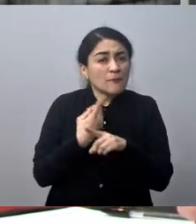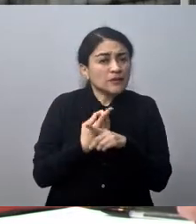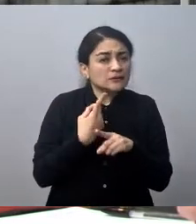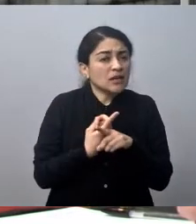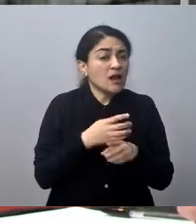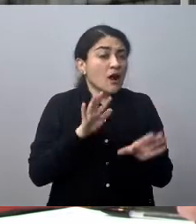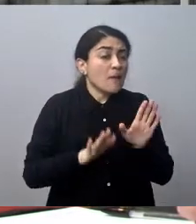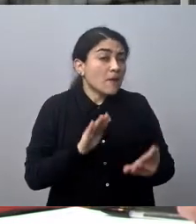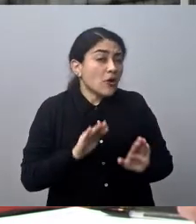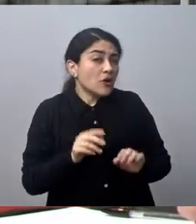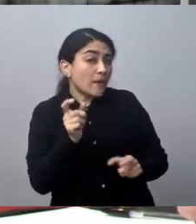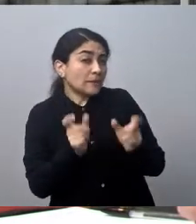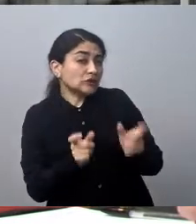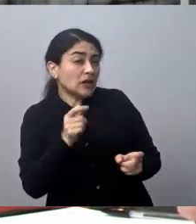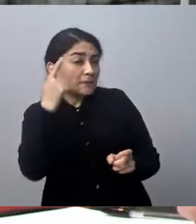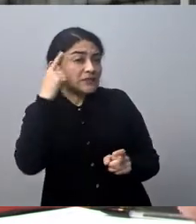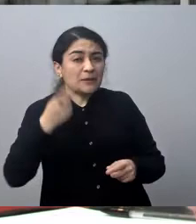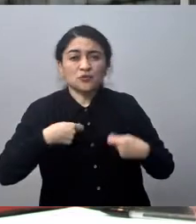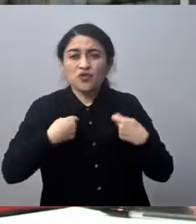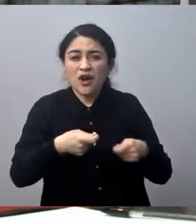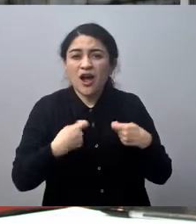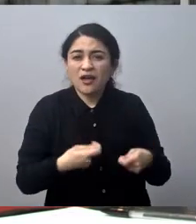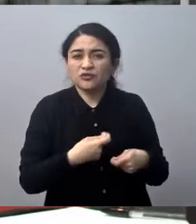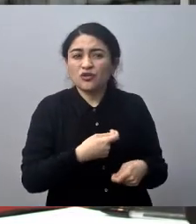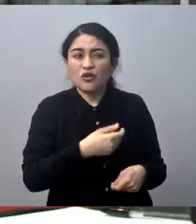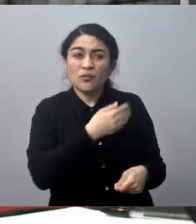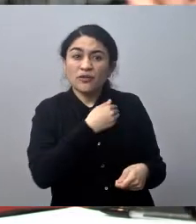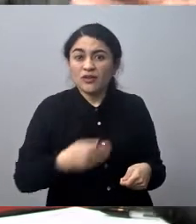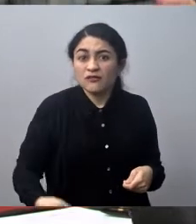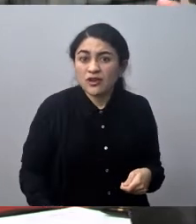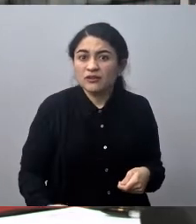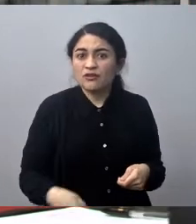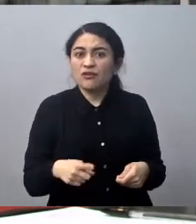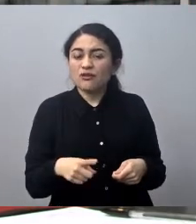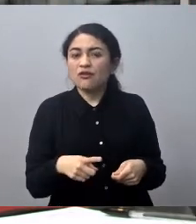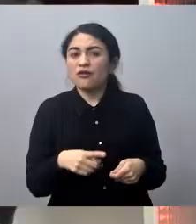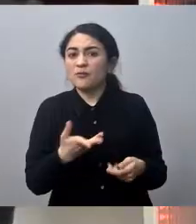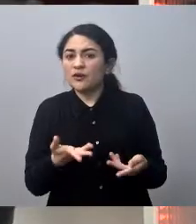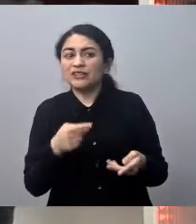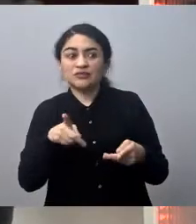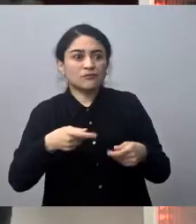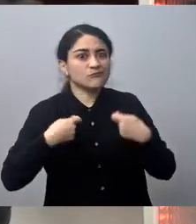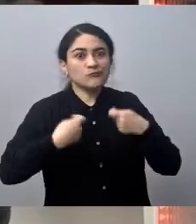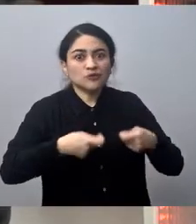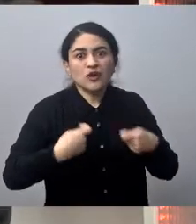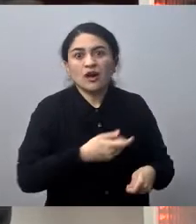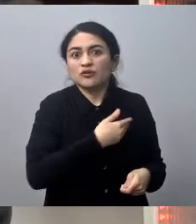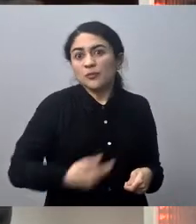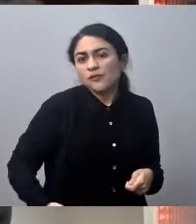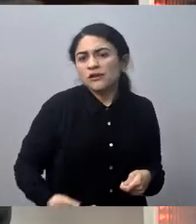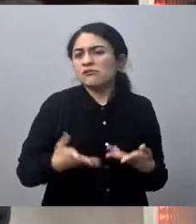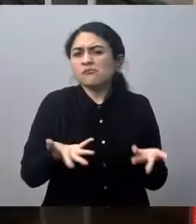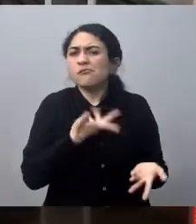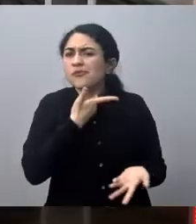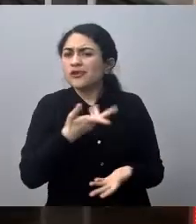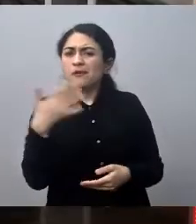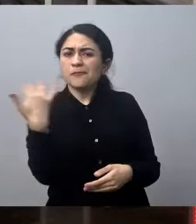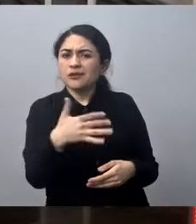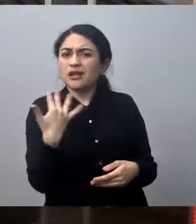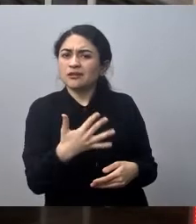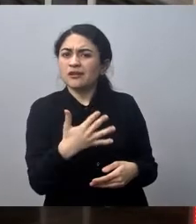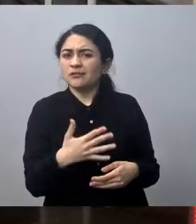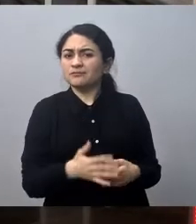mejor la gente puede pensar que es más gasto público. Exacto, que se puede crear nuevos puestos y eso implica más gasto público. ¿Por qué es importante? Yo